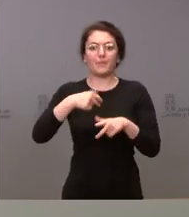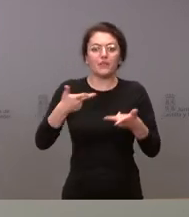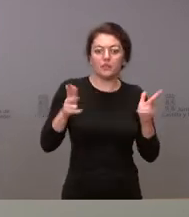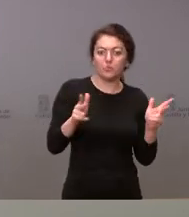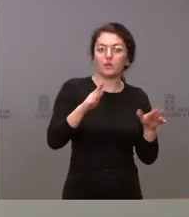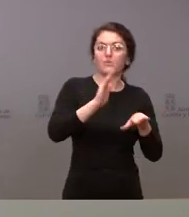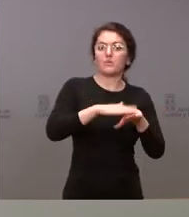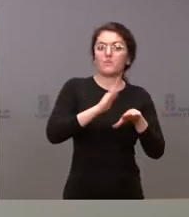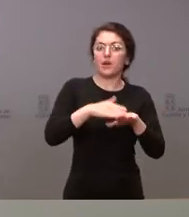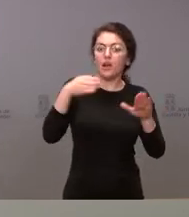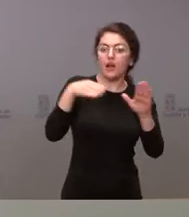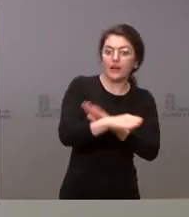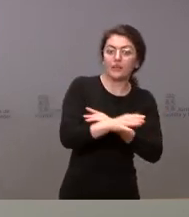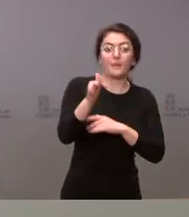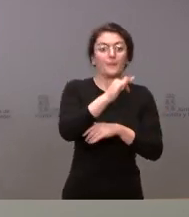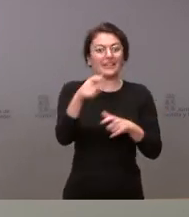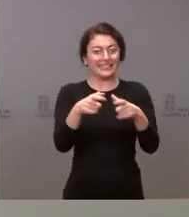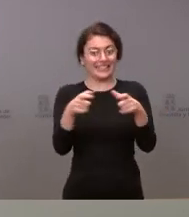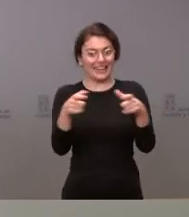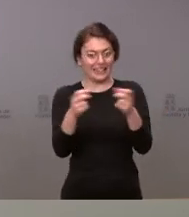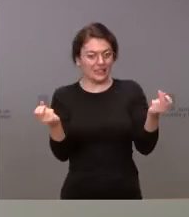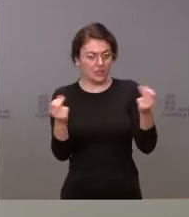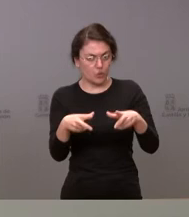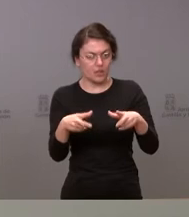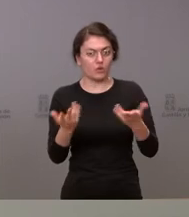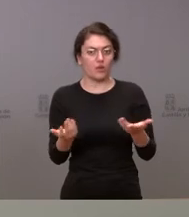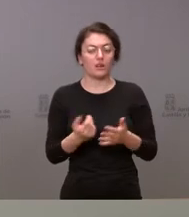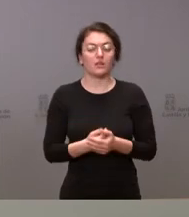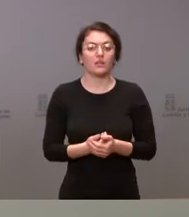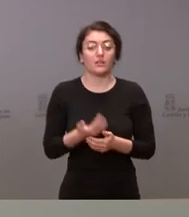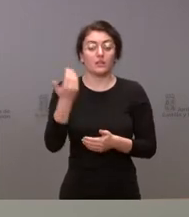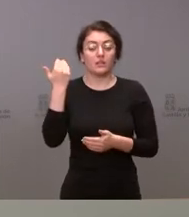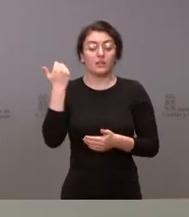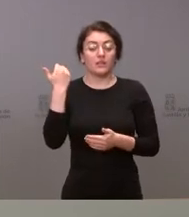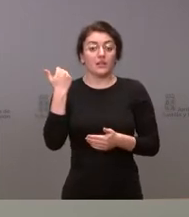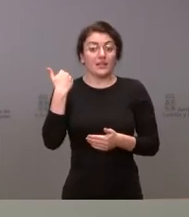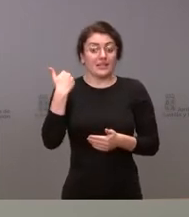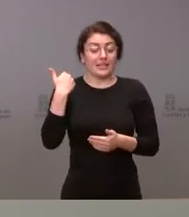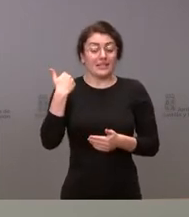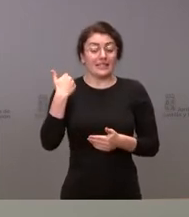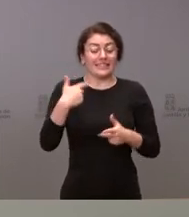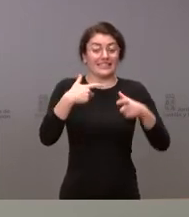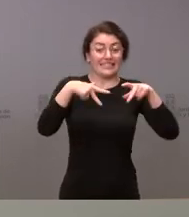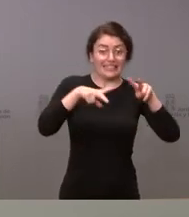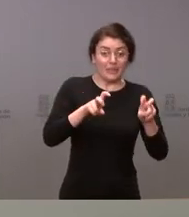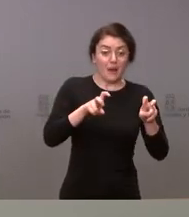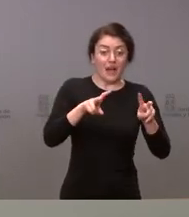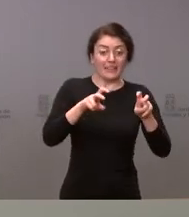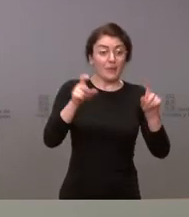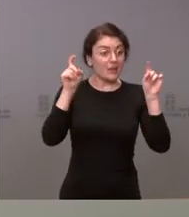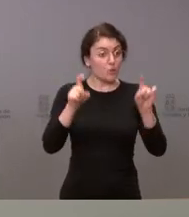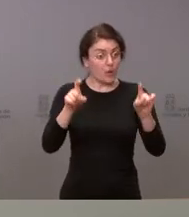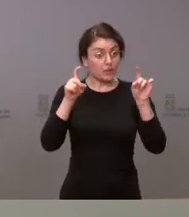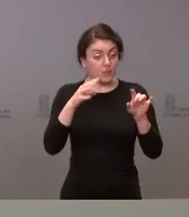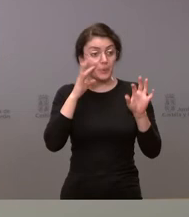a los servicios ordinarios de salud pública al estar ya en Castilla y León. En el ámbito educativo, pues